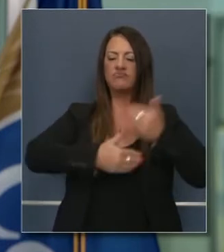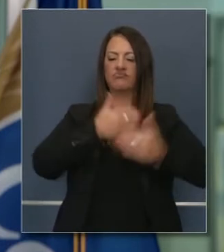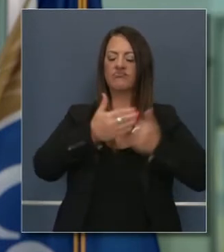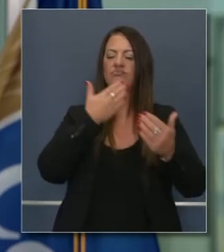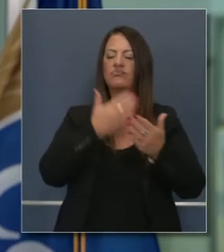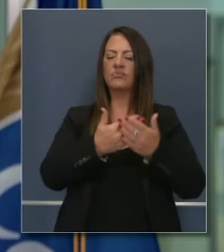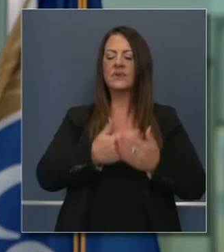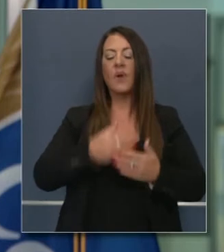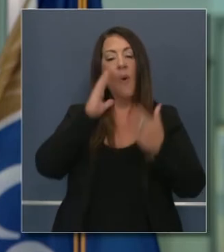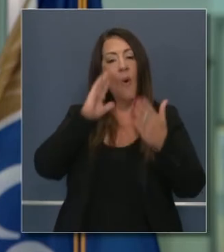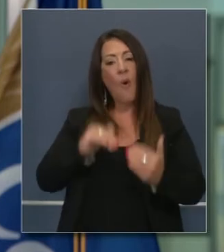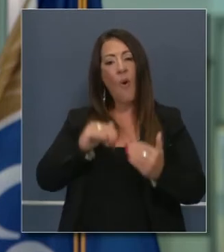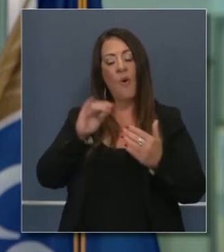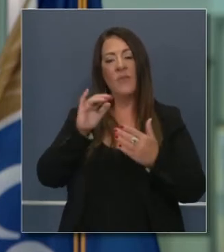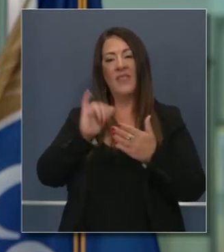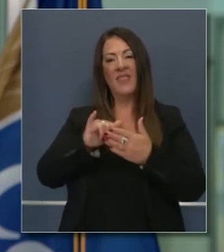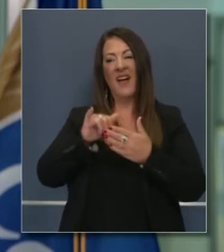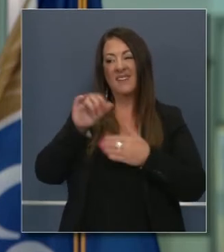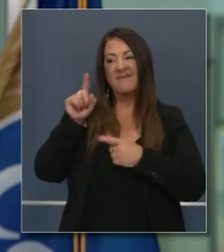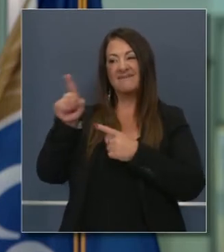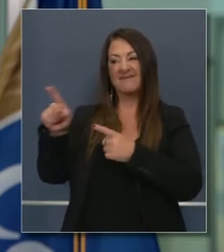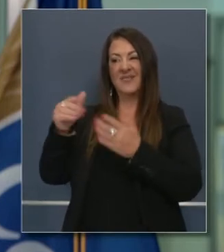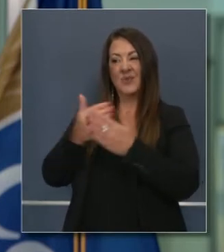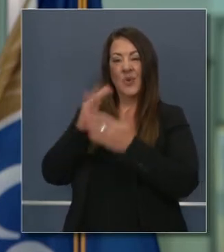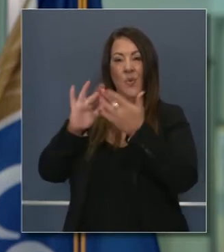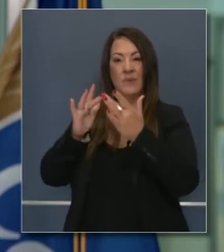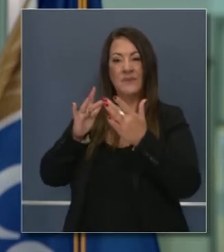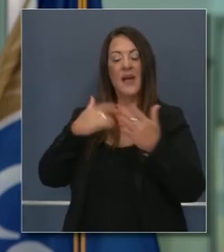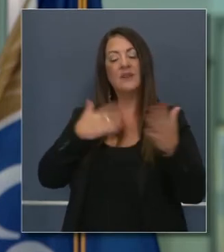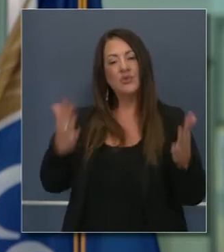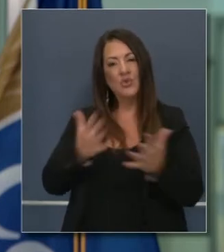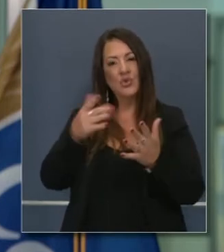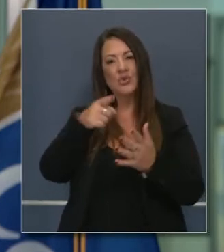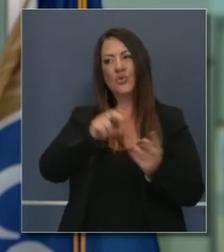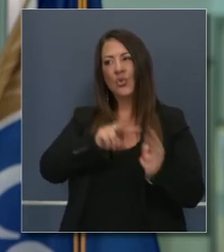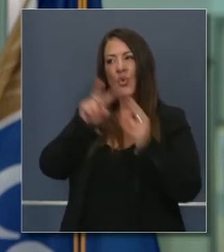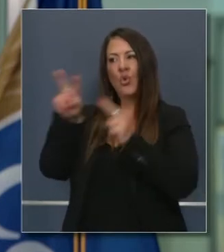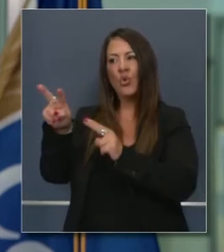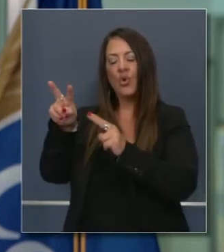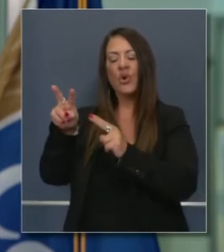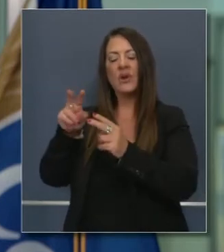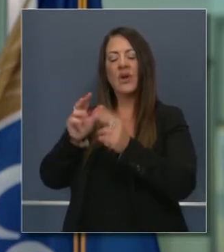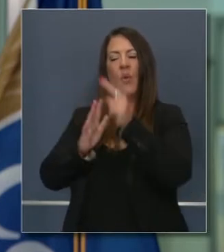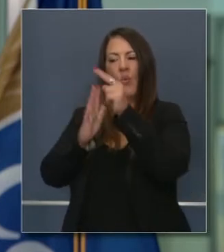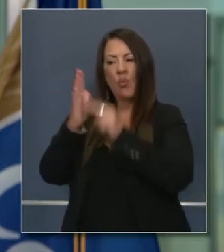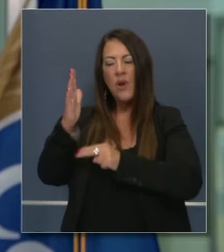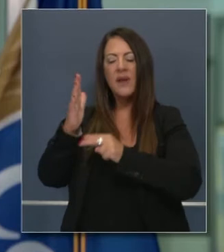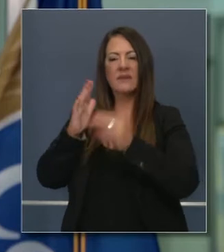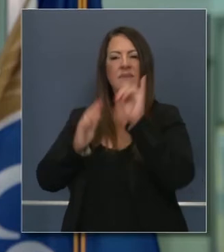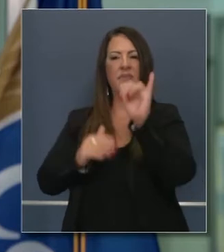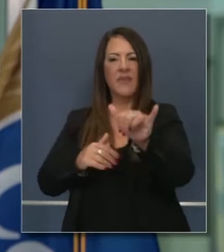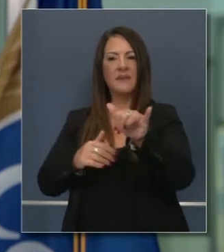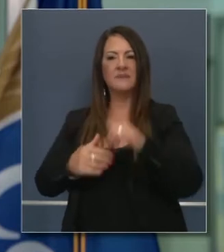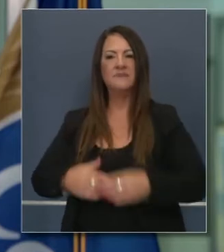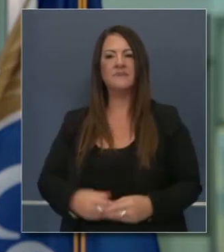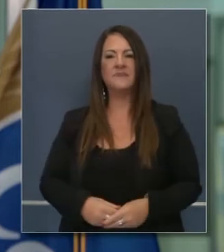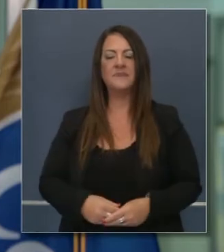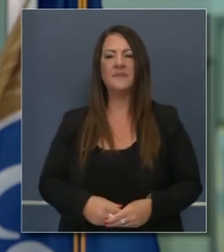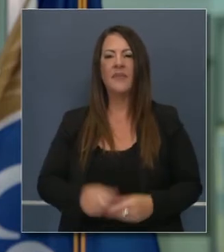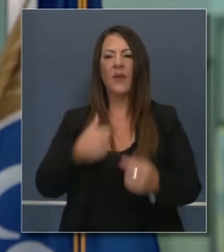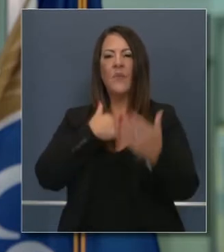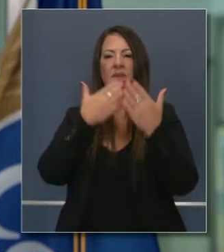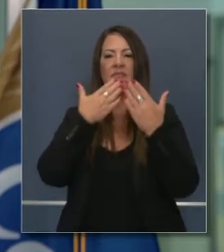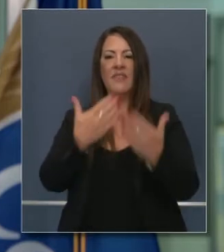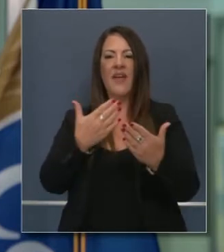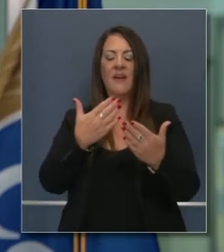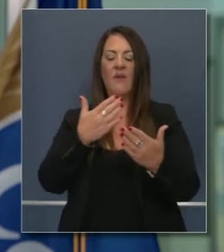todo, y esperamos que con esta página, housingiskey.com, esperamos que esta página les permita entender un poco mejor todo, y quiero agradecer